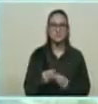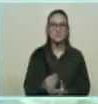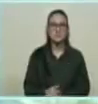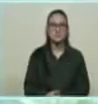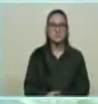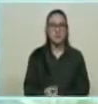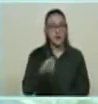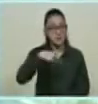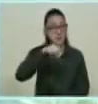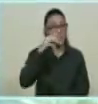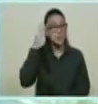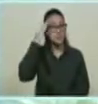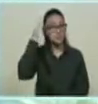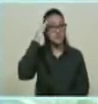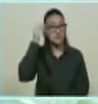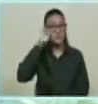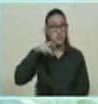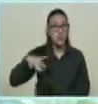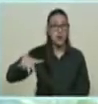Pero para que el pueblo sepa.